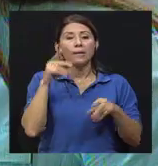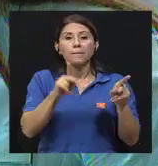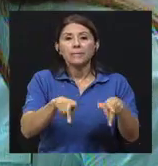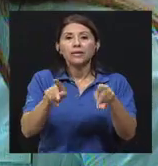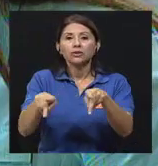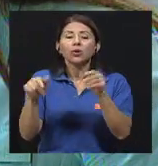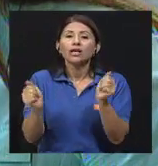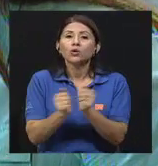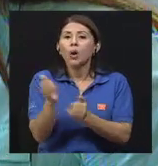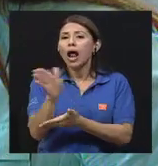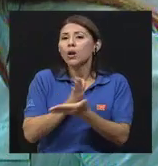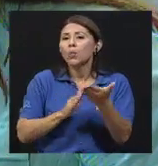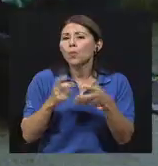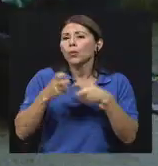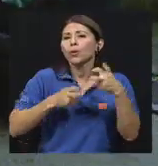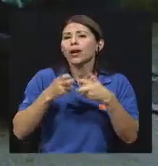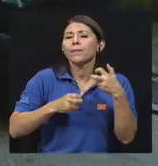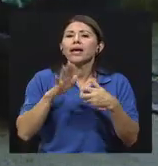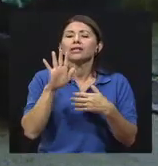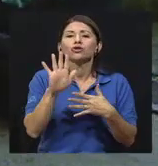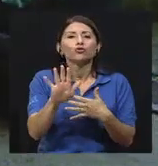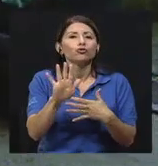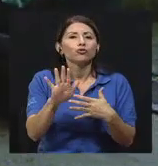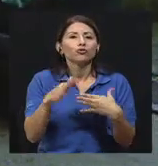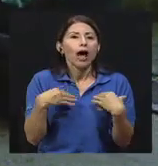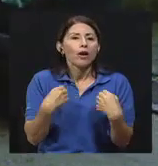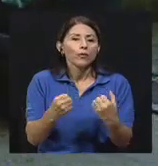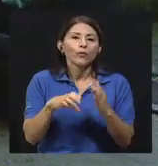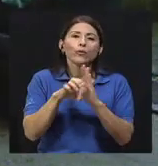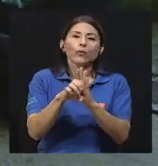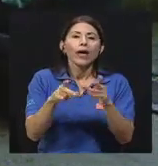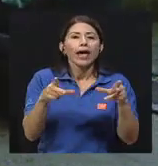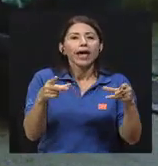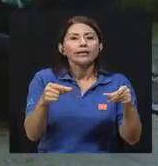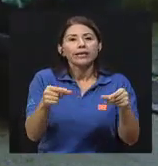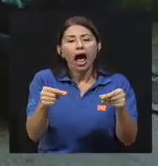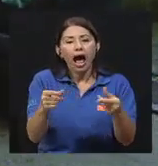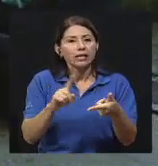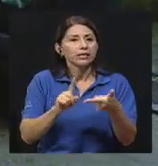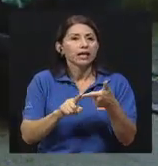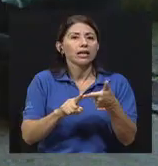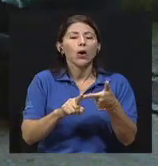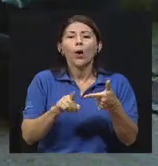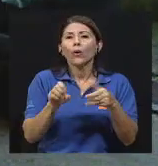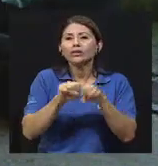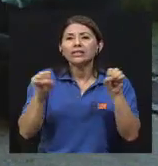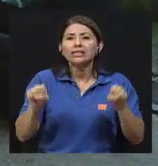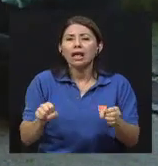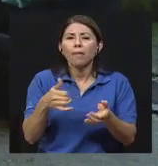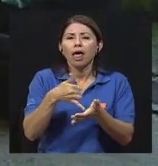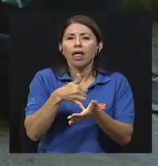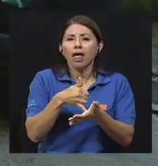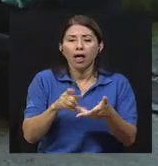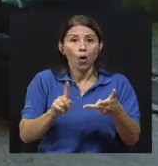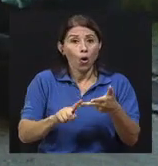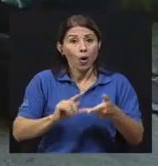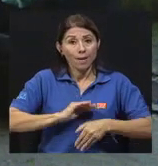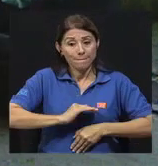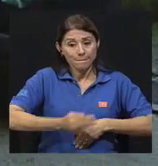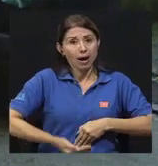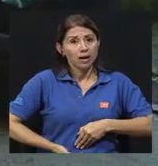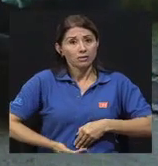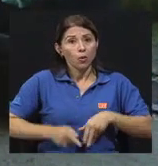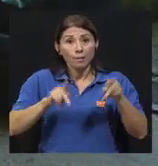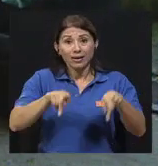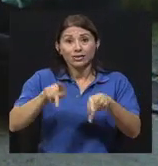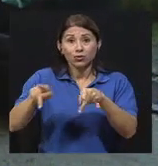que tienen algún compromiso inmunológico. Llámese cáncer, llámese una inmunodeficiencia. Y hasta embarazo, porque el estar embarazada se